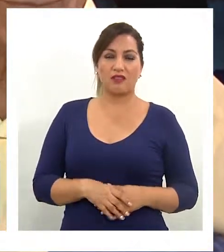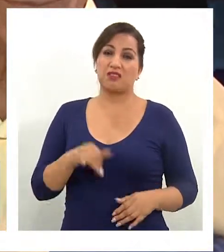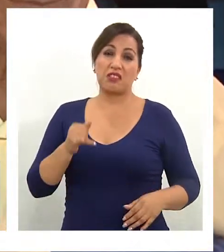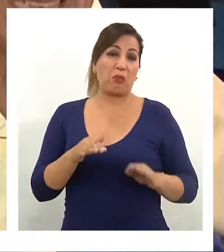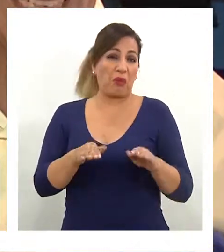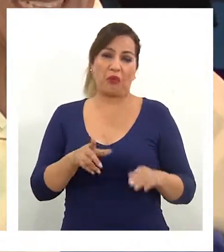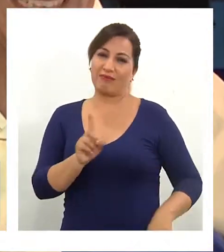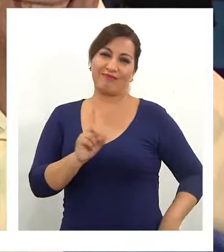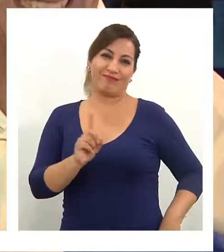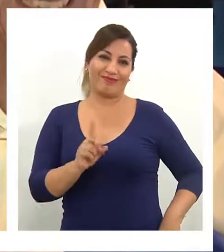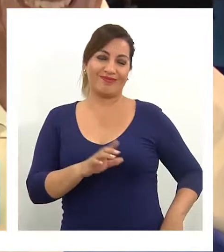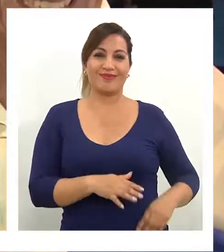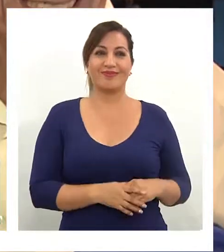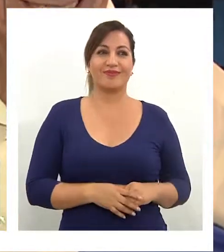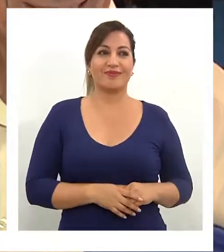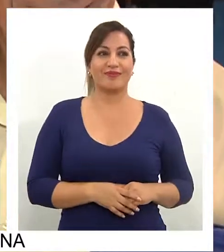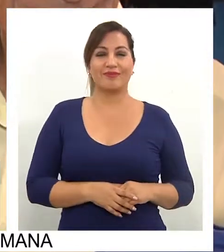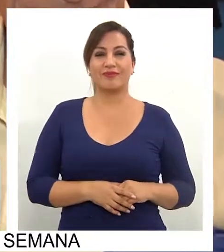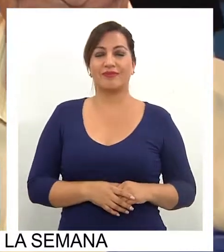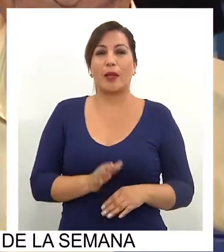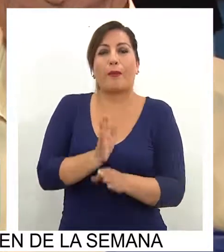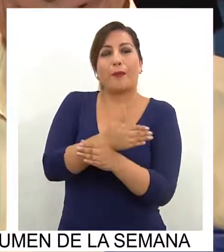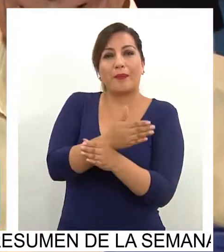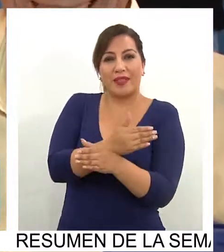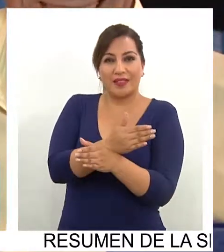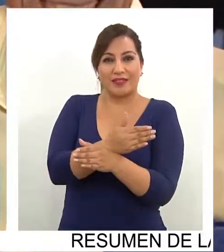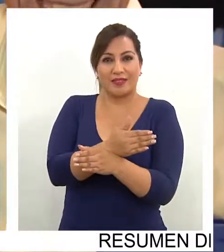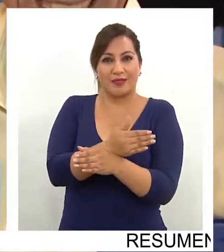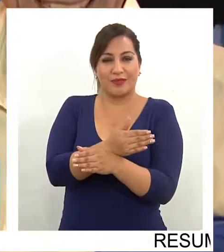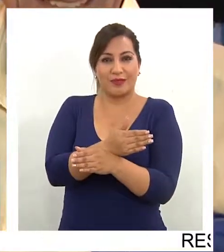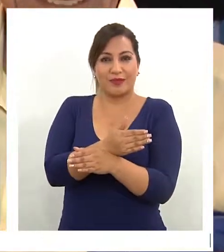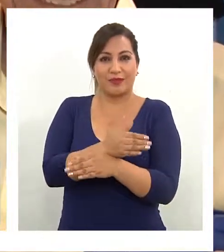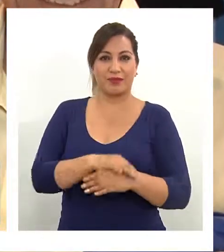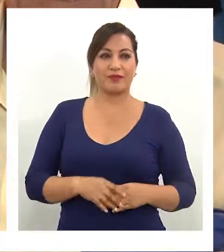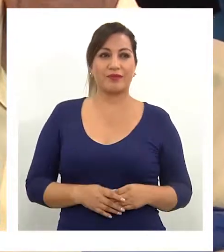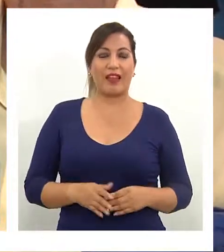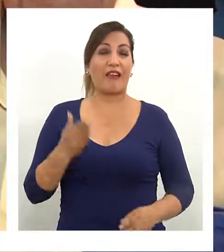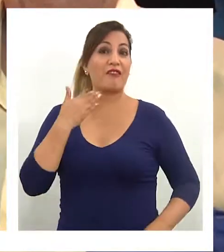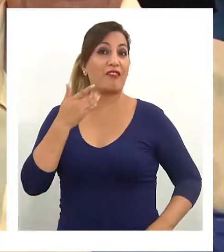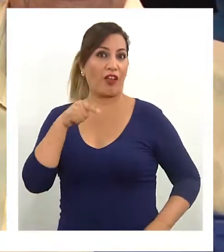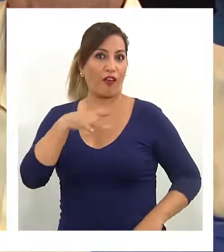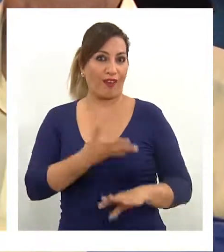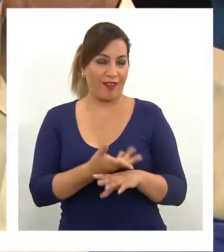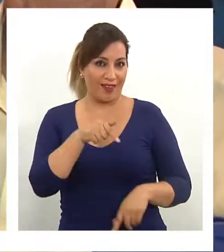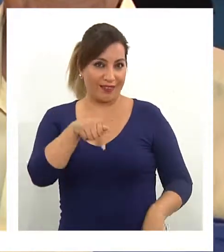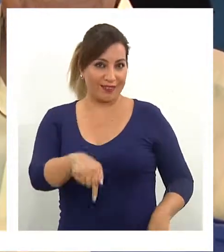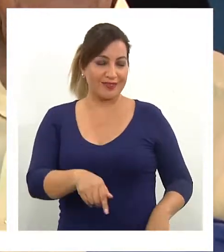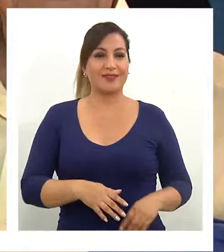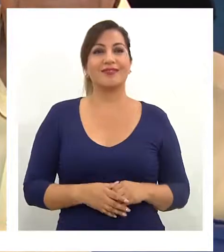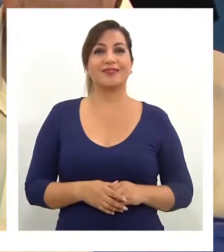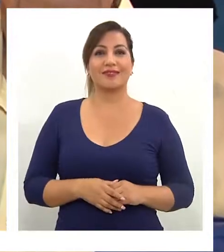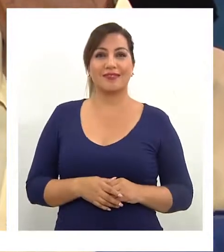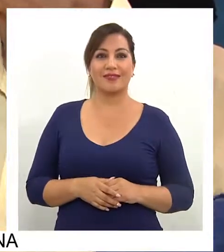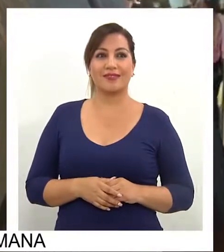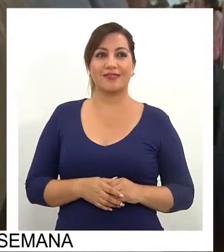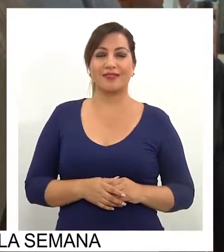siempre es lo mismo. Van con el pescadito fresco que tiene acá el casero.